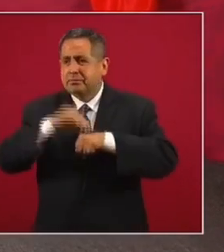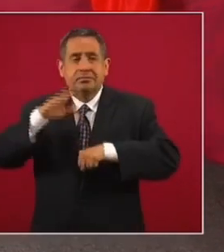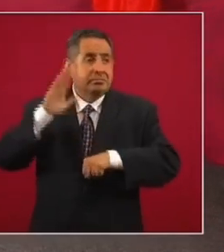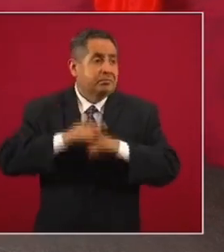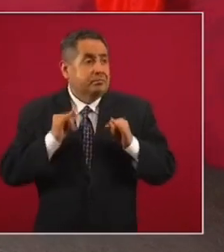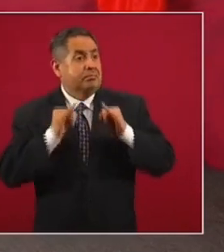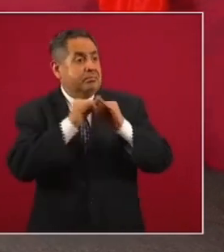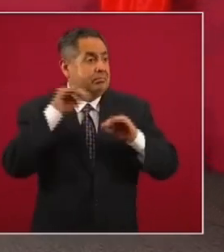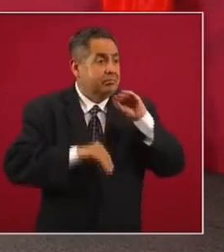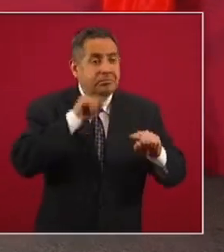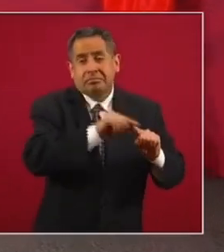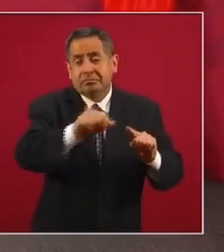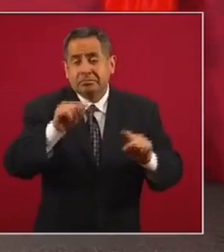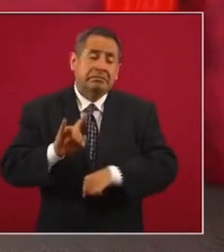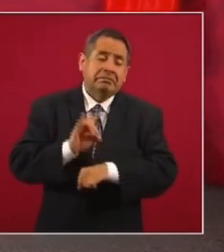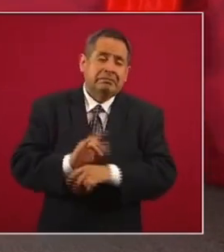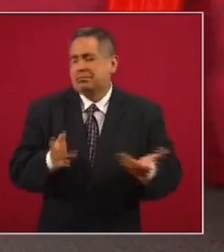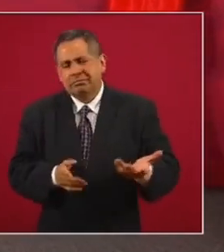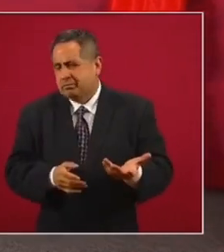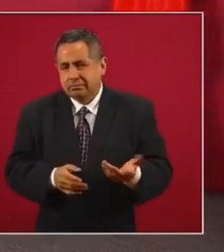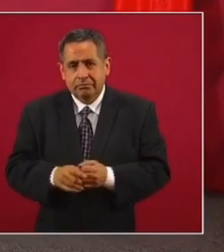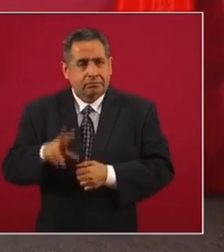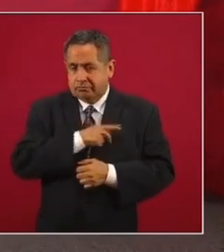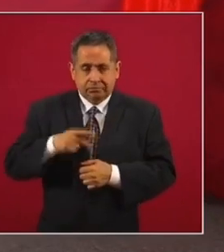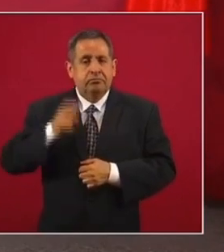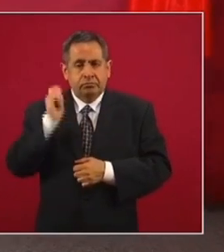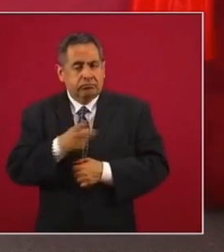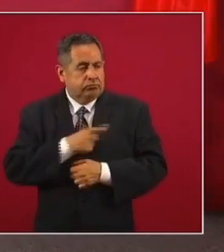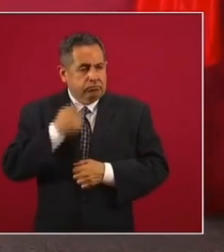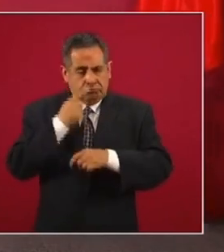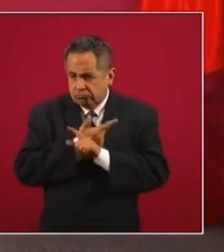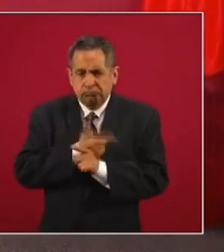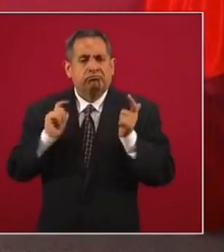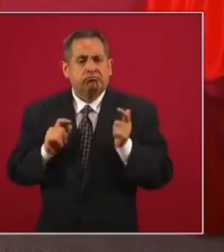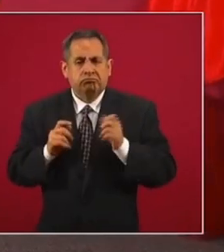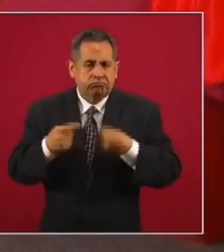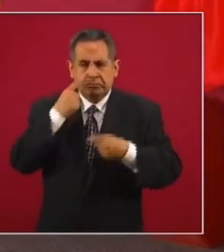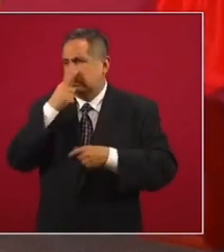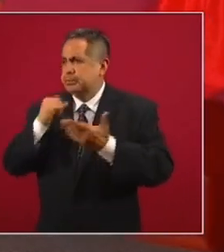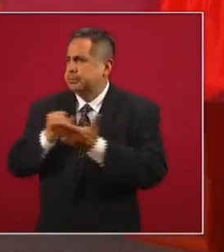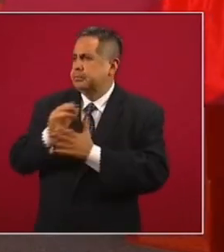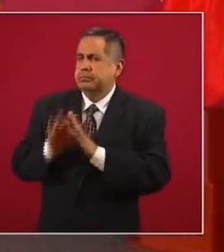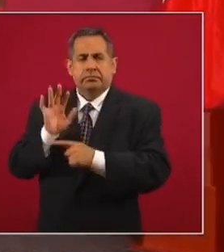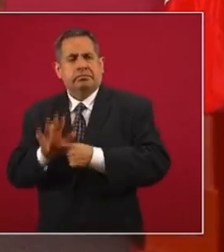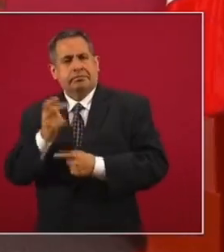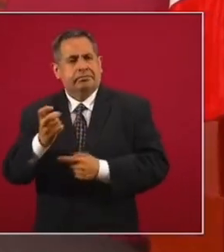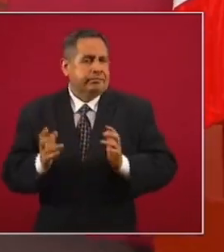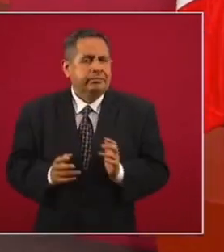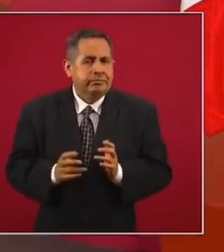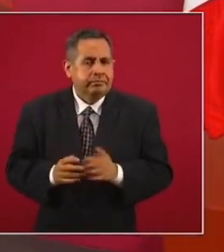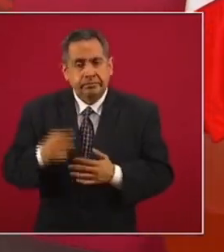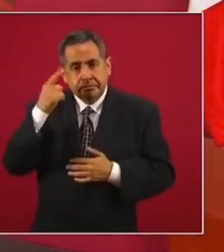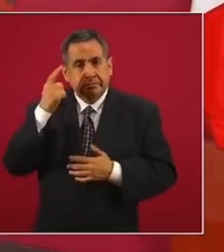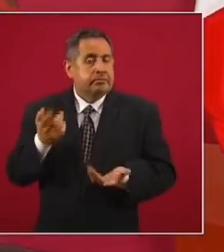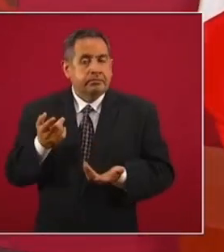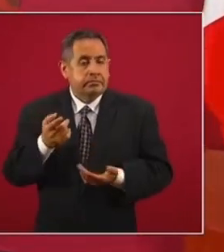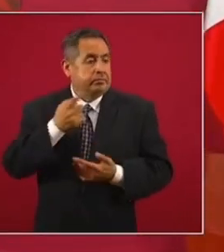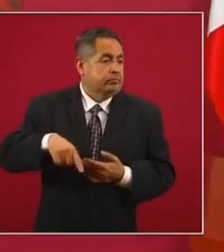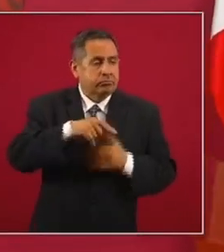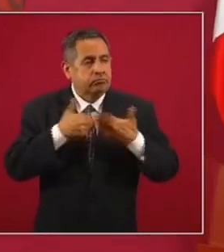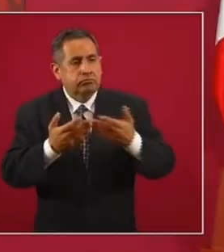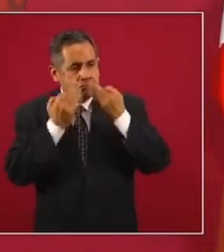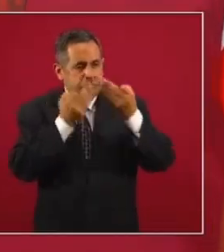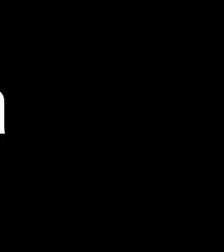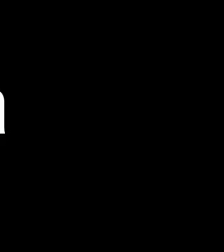institutos para simular. Lo que hace falta es que haya libertades y democracia para que la vida